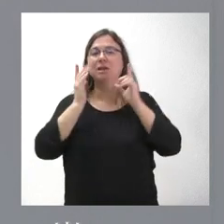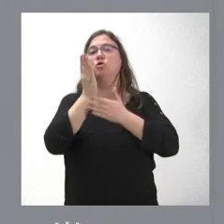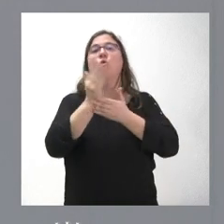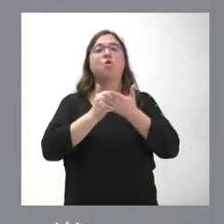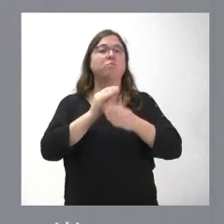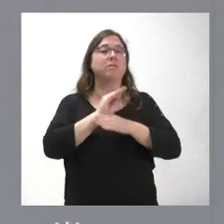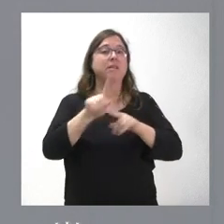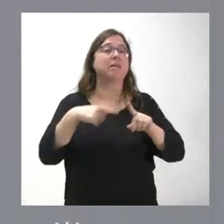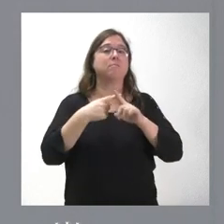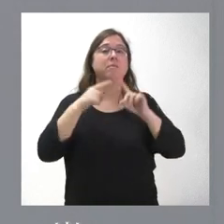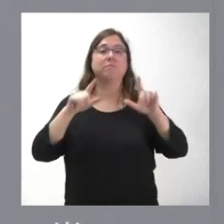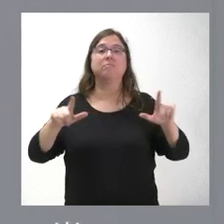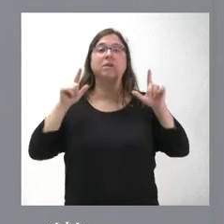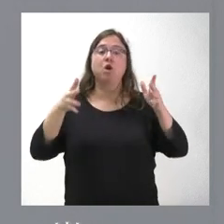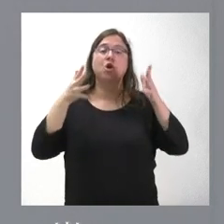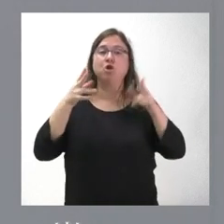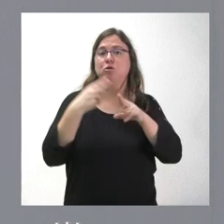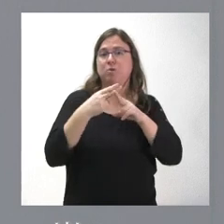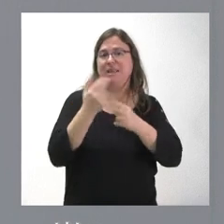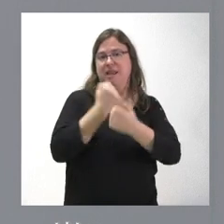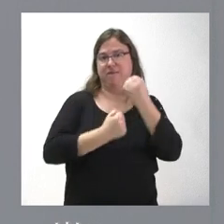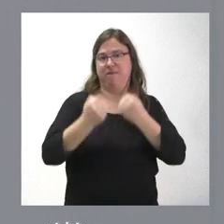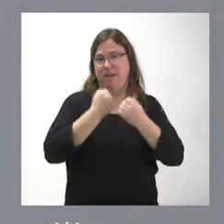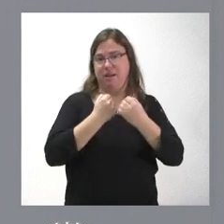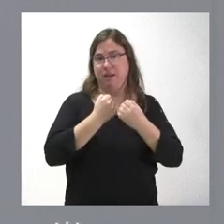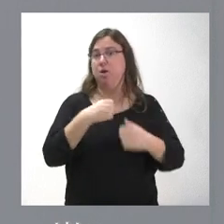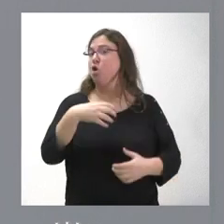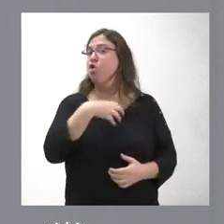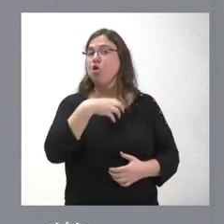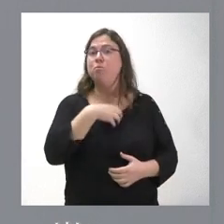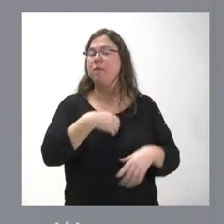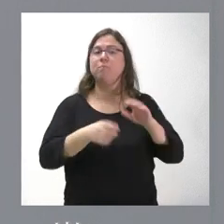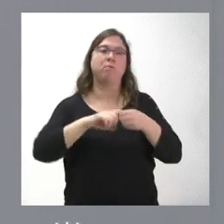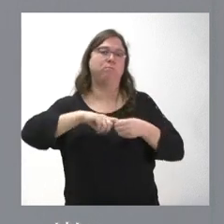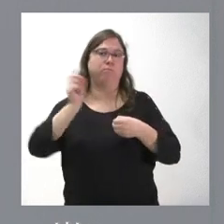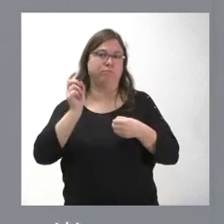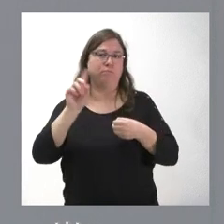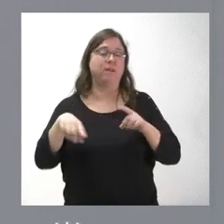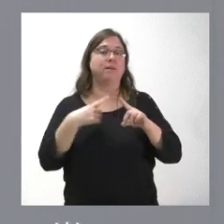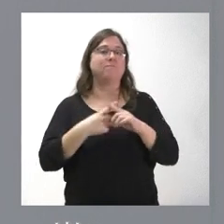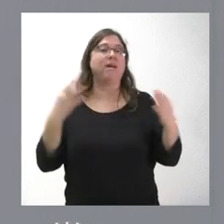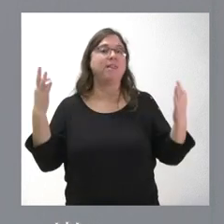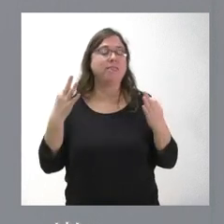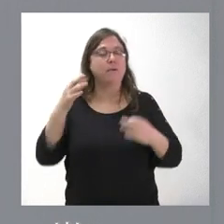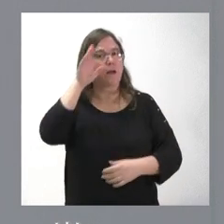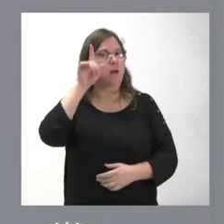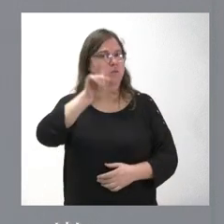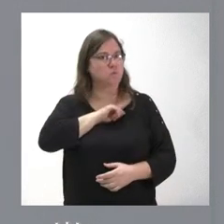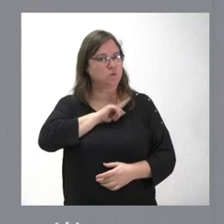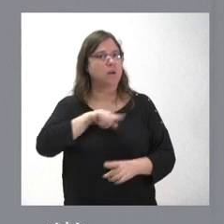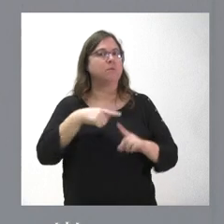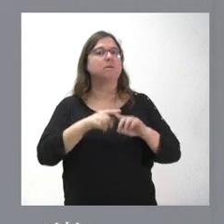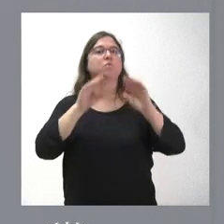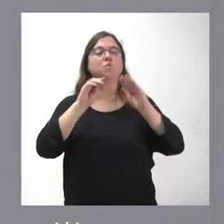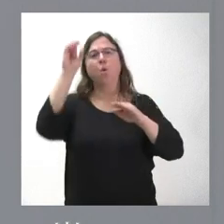tenemos un papel protagonista, el Consejo de Política Fiscal y Financiera, que no podemos ser excluidos y que tenemos que ser escuchados y nuestra posición